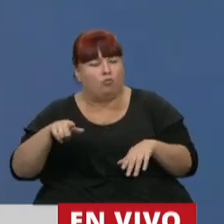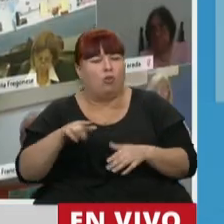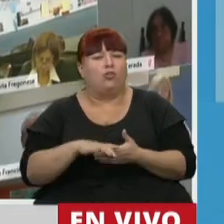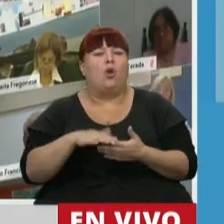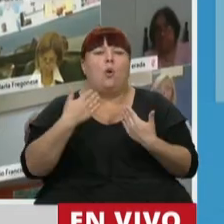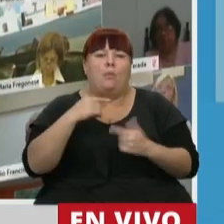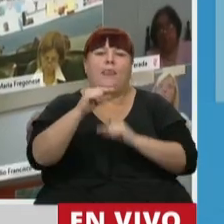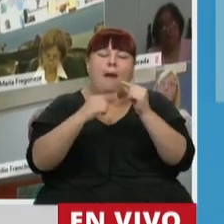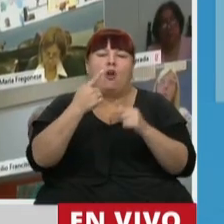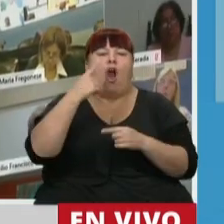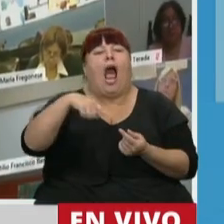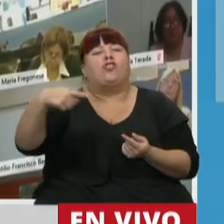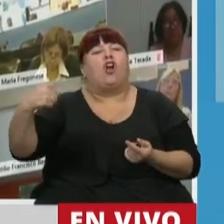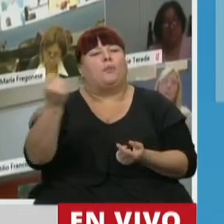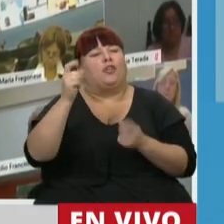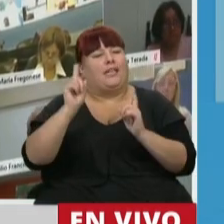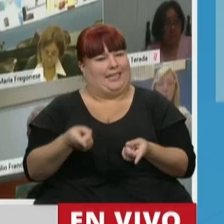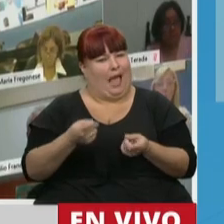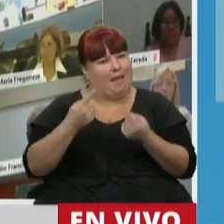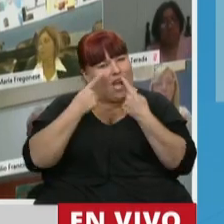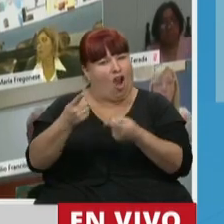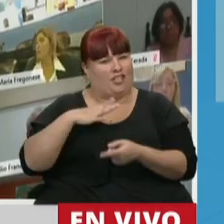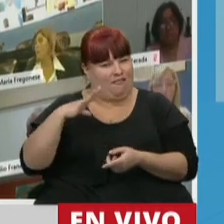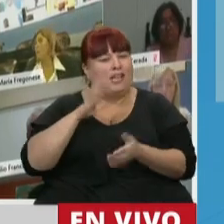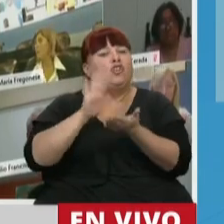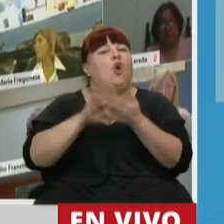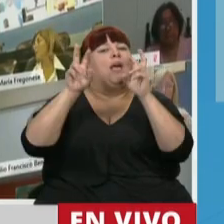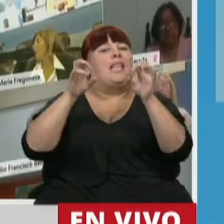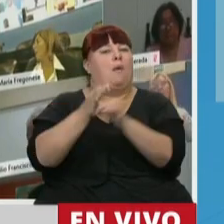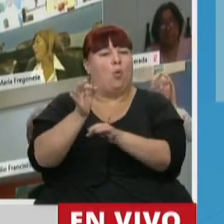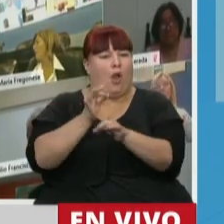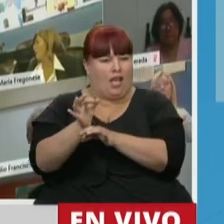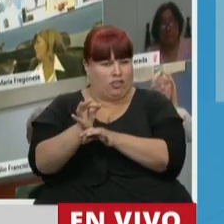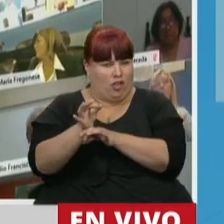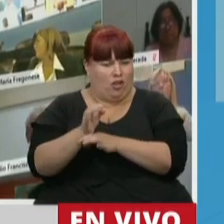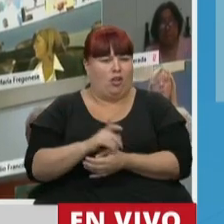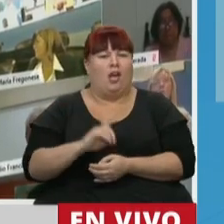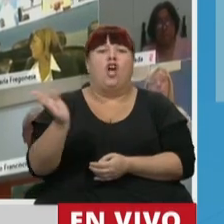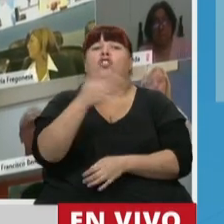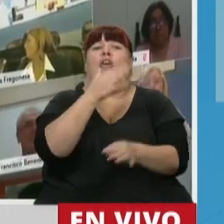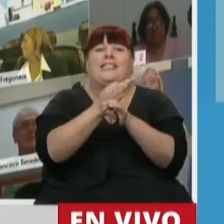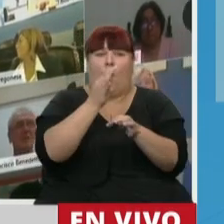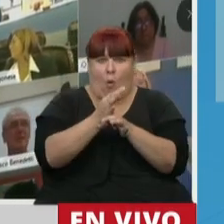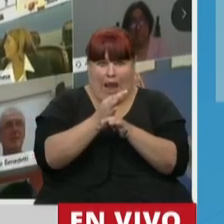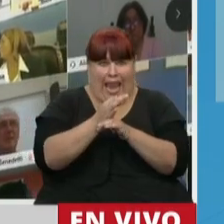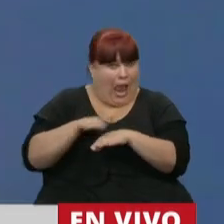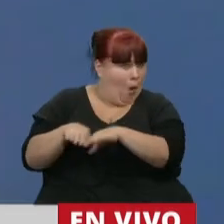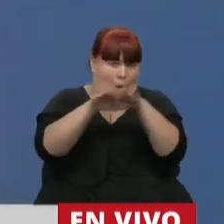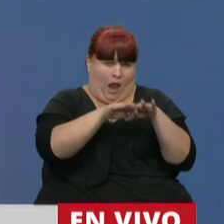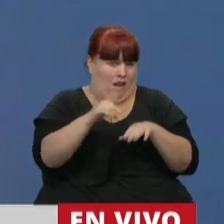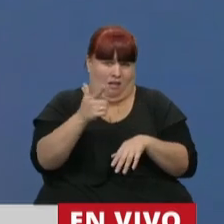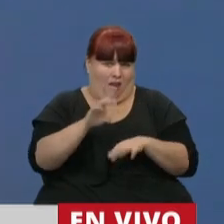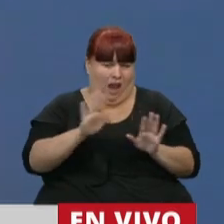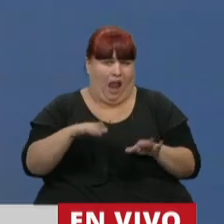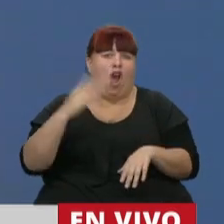podamos empezar a valorar otras cosas que tienen que ver con la educación. Que no todas las escuelas son iguales,